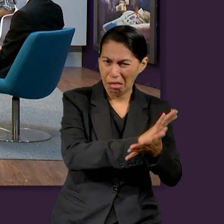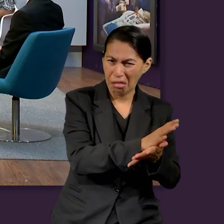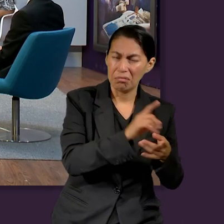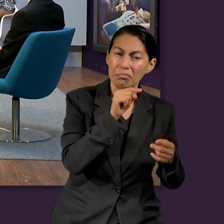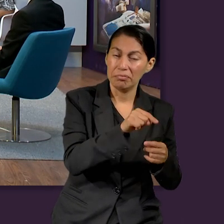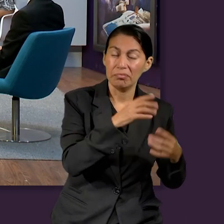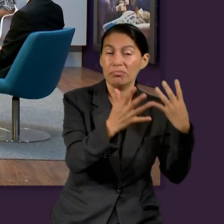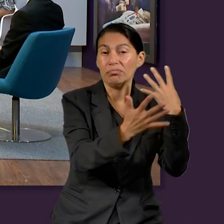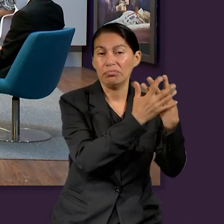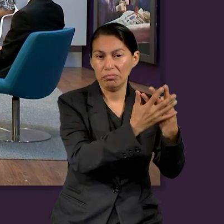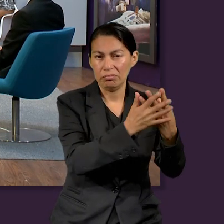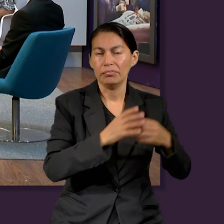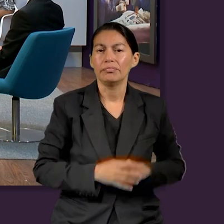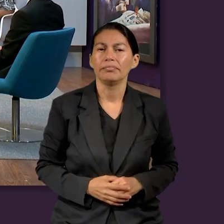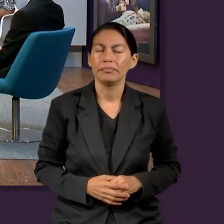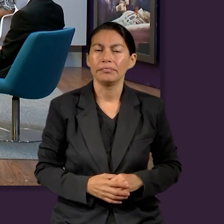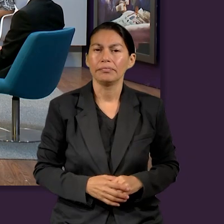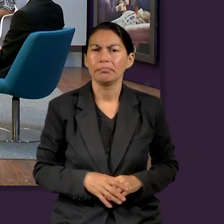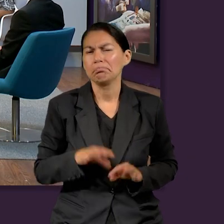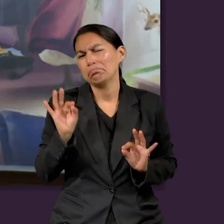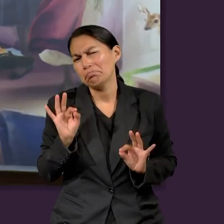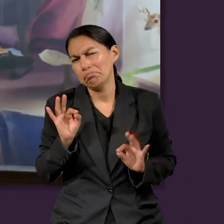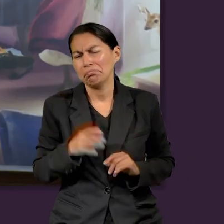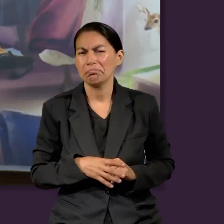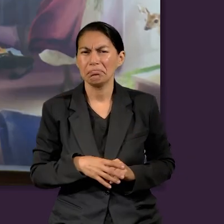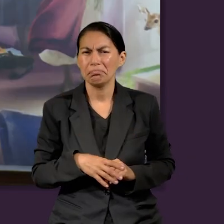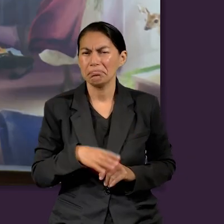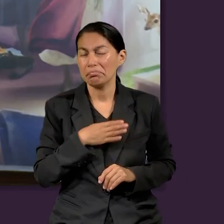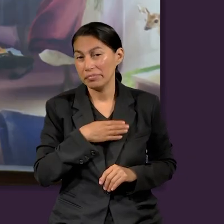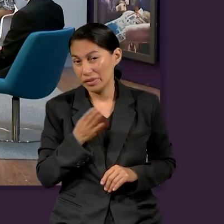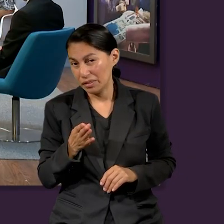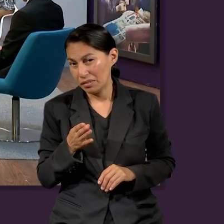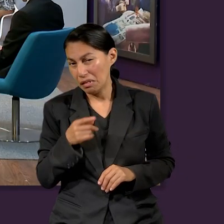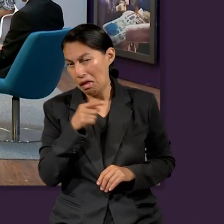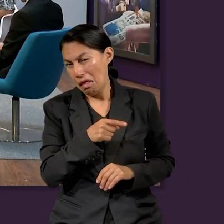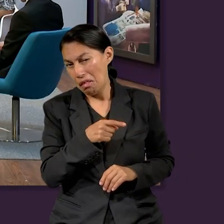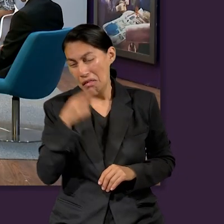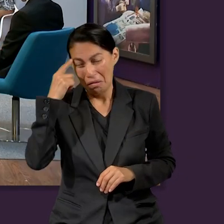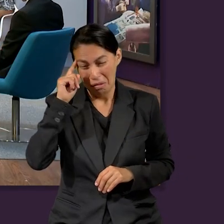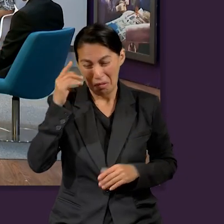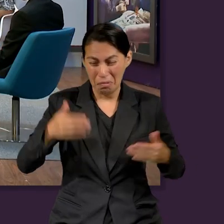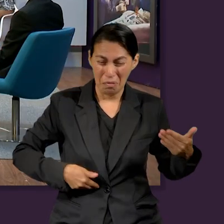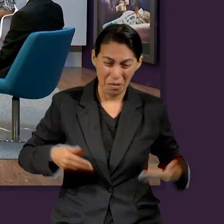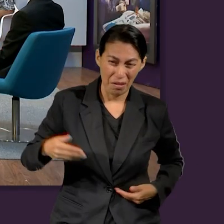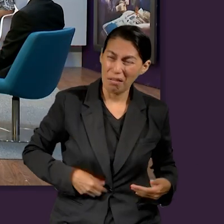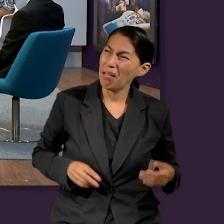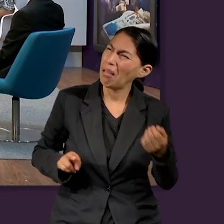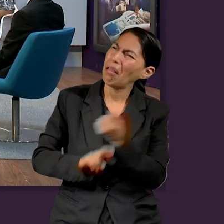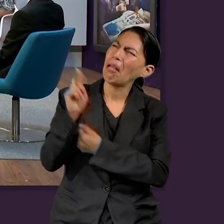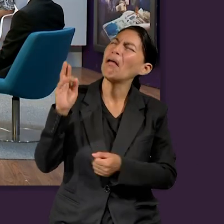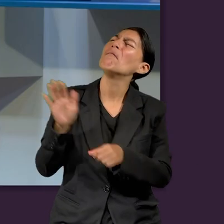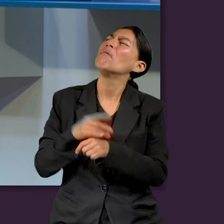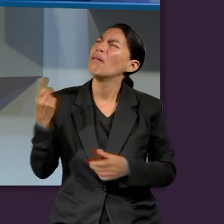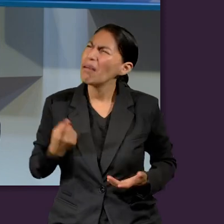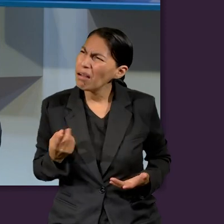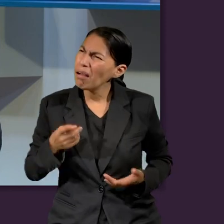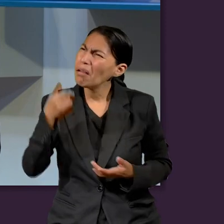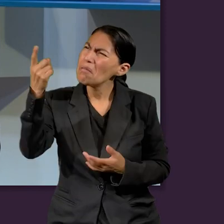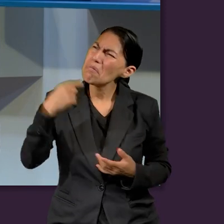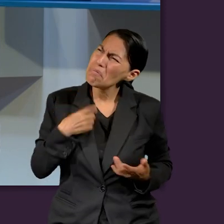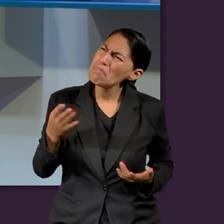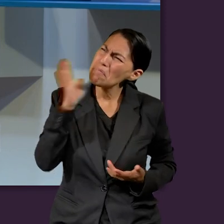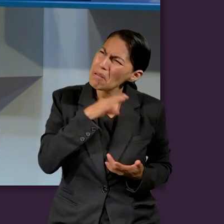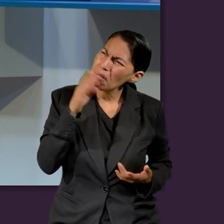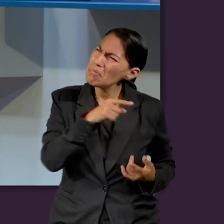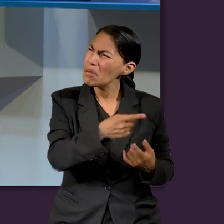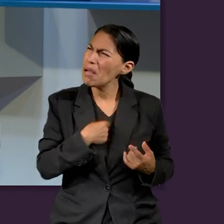Estaban ahí, habían sido golpeados, maltratados. ¿Y qué hacer en esas circunstancias? Uno podría pensar, pues era un buen